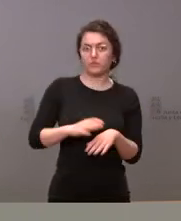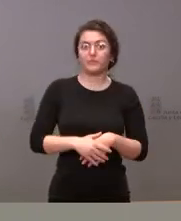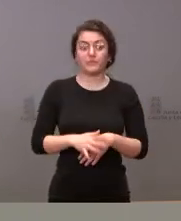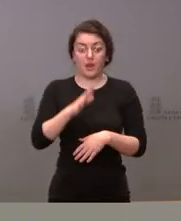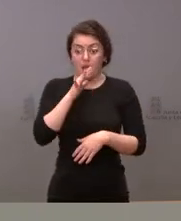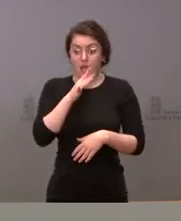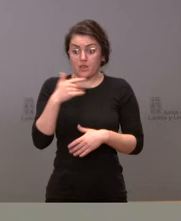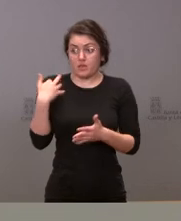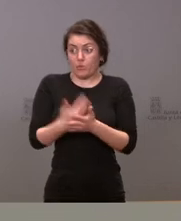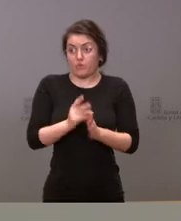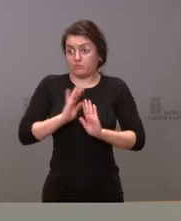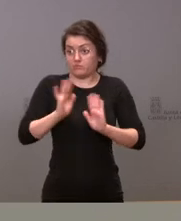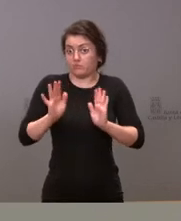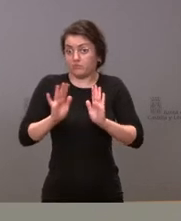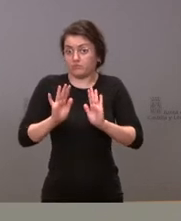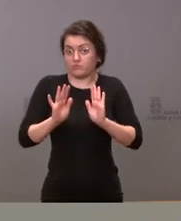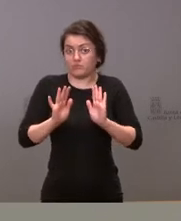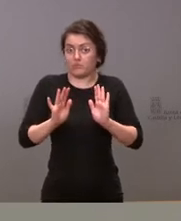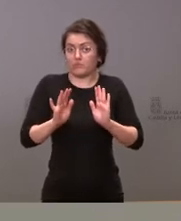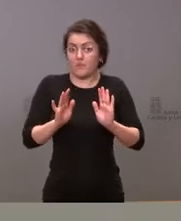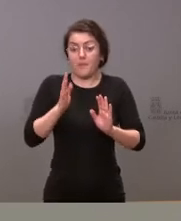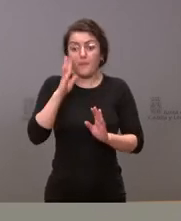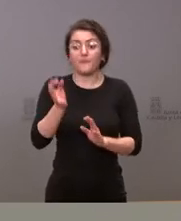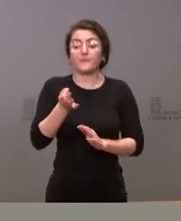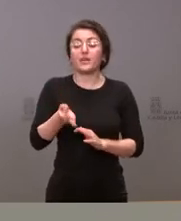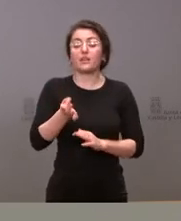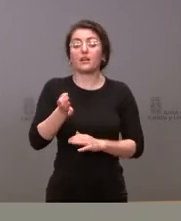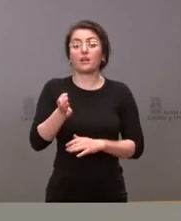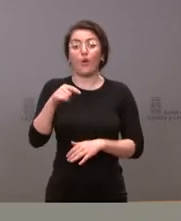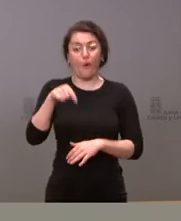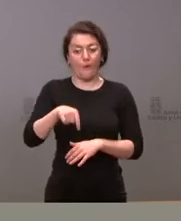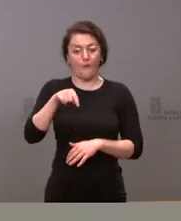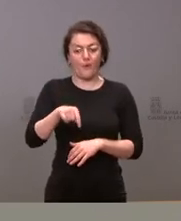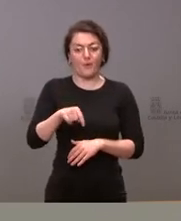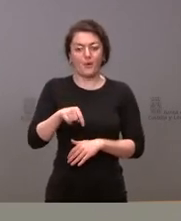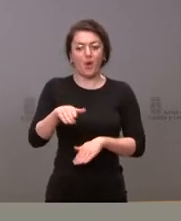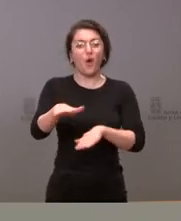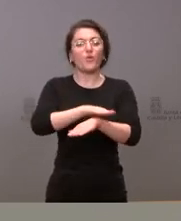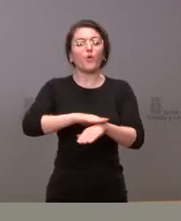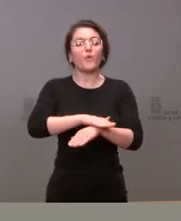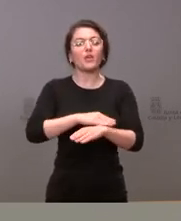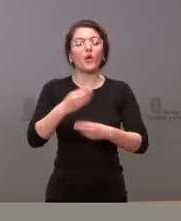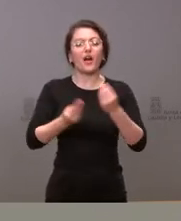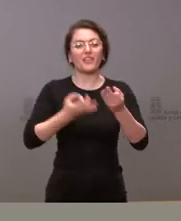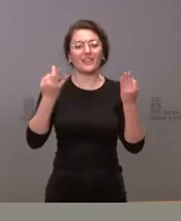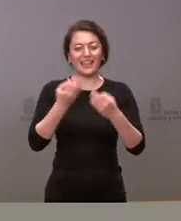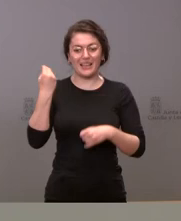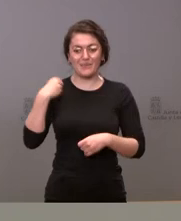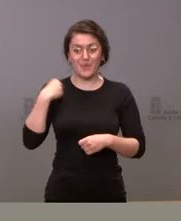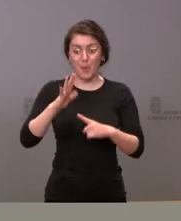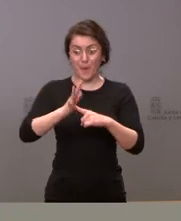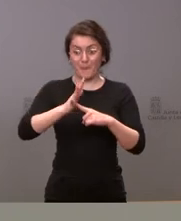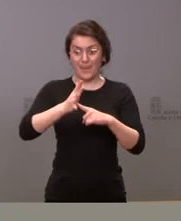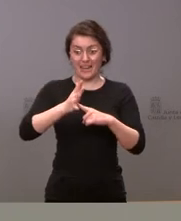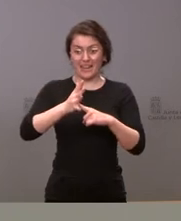ha sido analizada pero es verdad que hoy lo que hizo el gobierno es el que esos parques entre 50 y